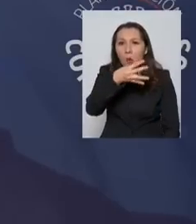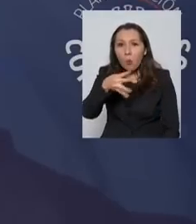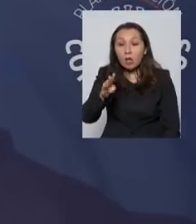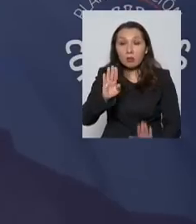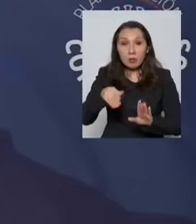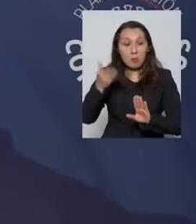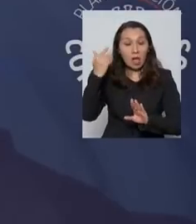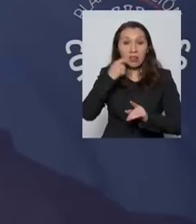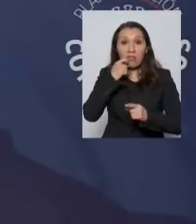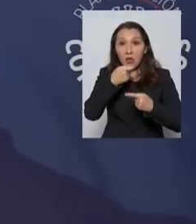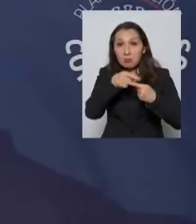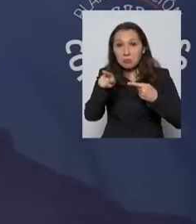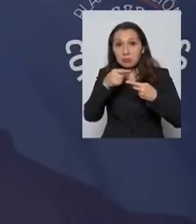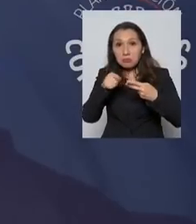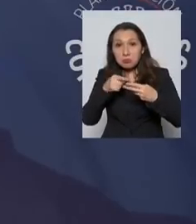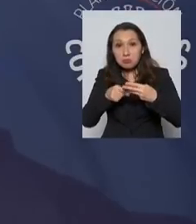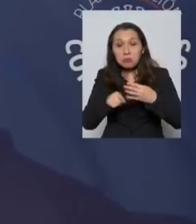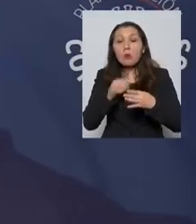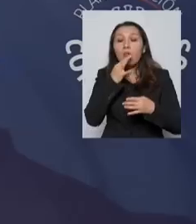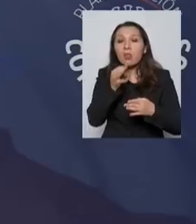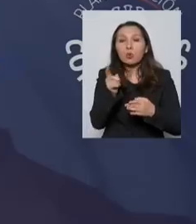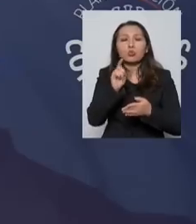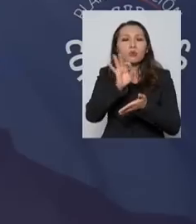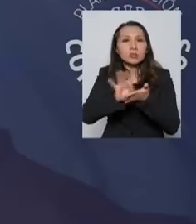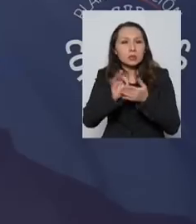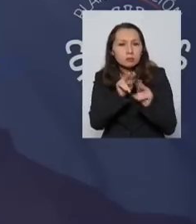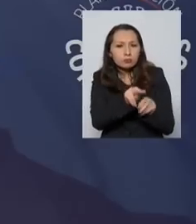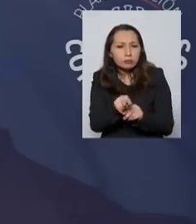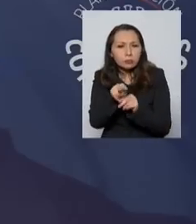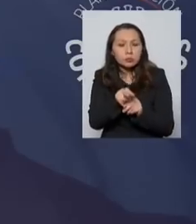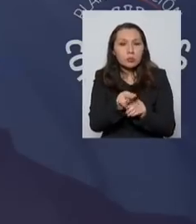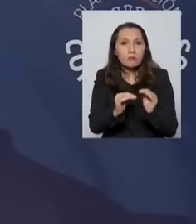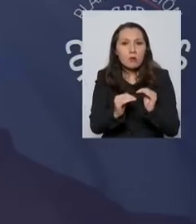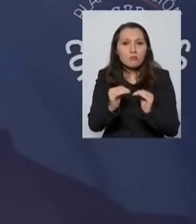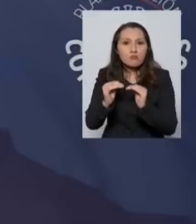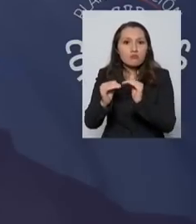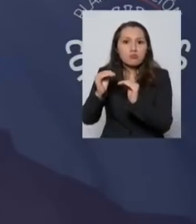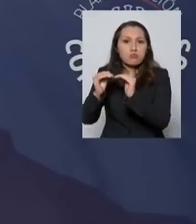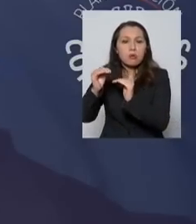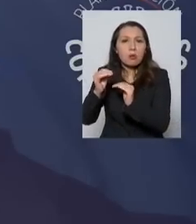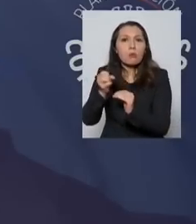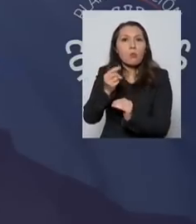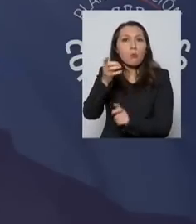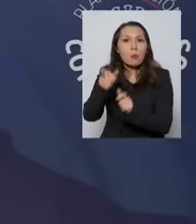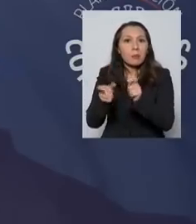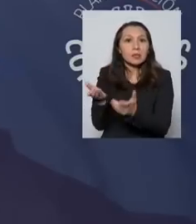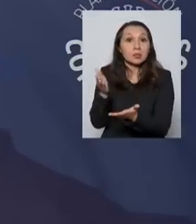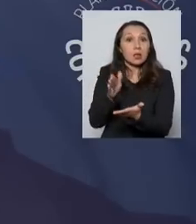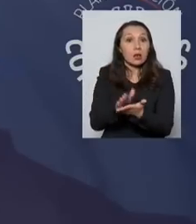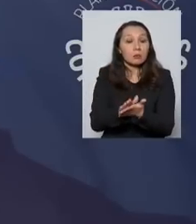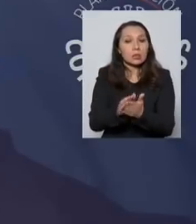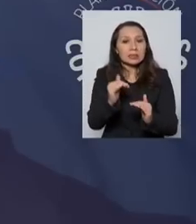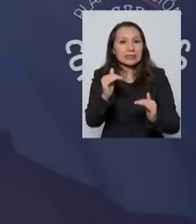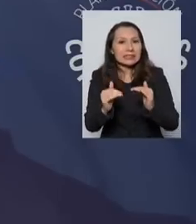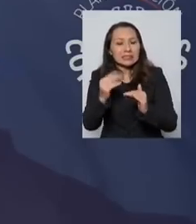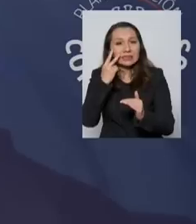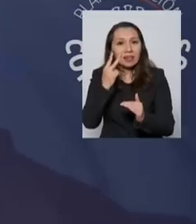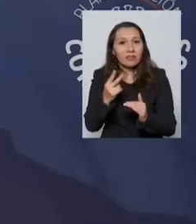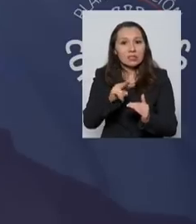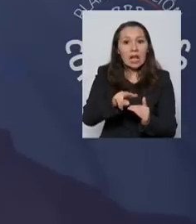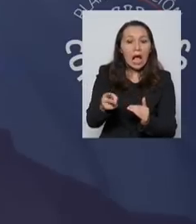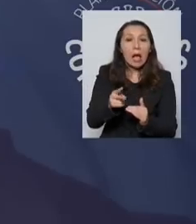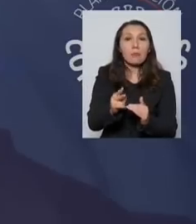de decir el señor subsecretario, por un alza en el número de fallecidos, ese es el lapso que pasa